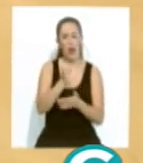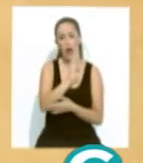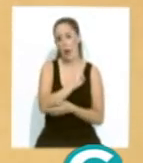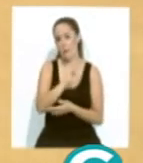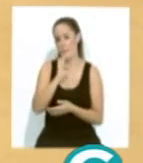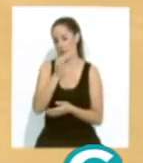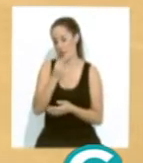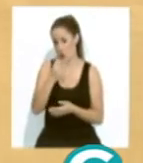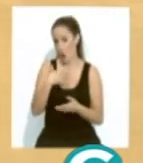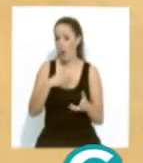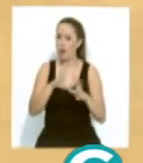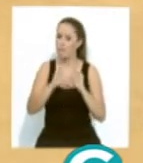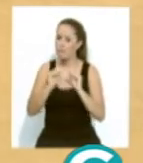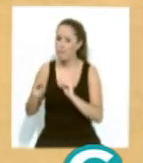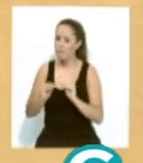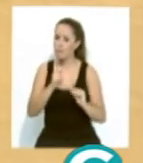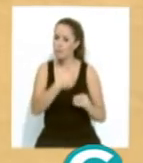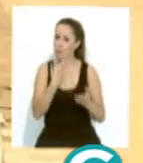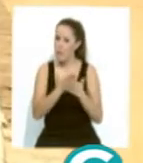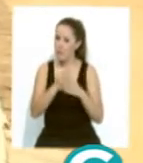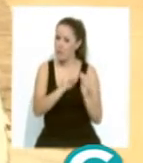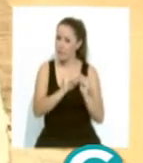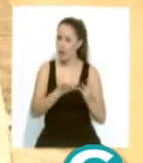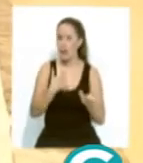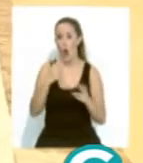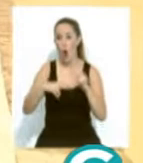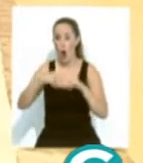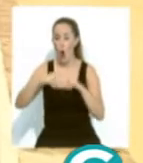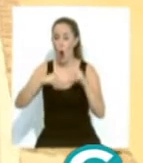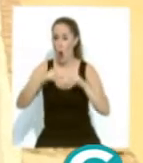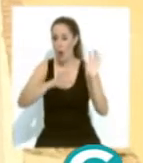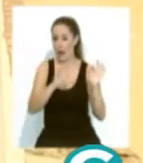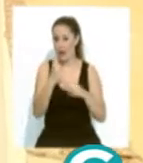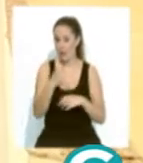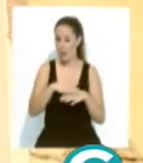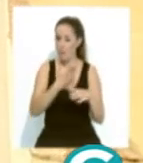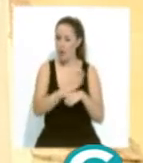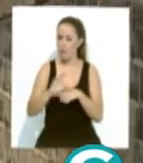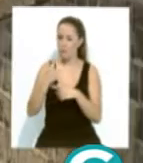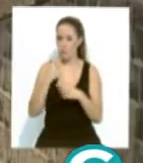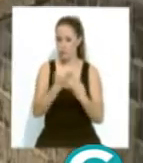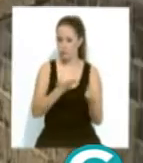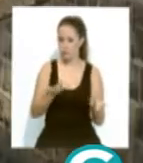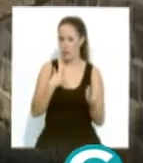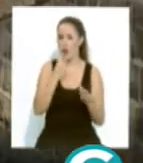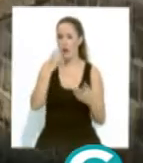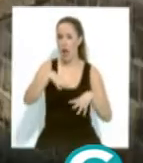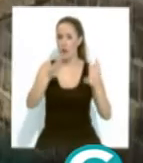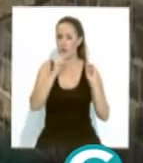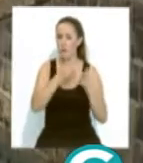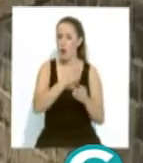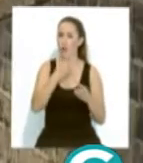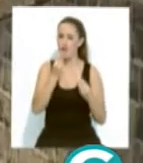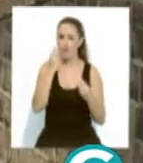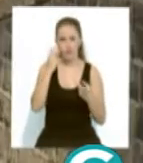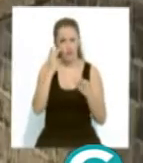responsabilidades con Cádiz. Solicitan que contraten las obras necesarias para presentar un buen aspecto de conservación, ya que el castillo goza de un